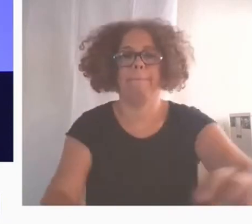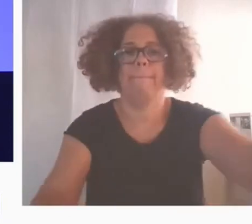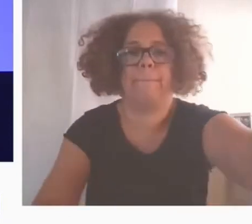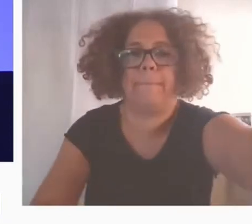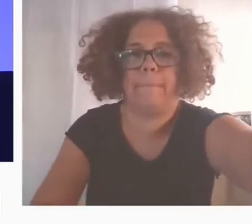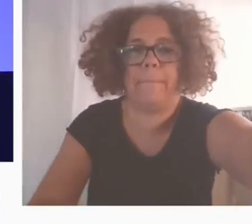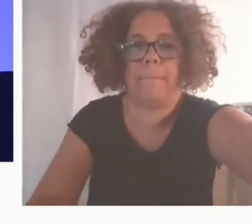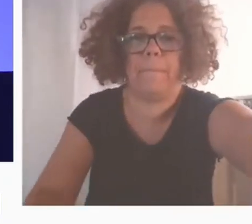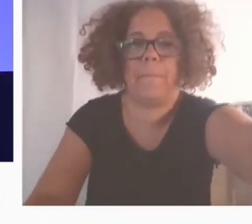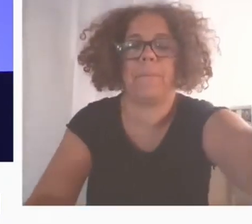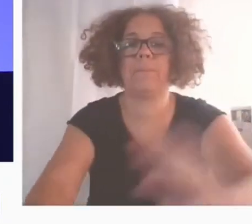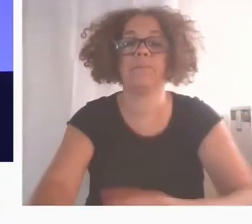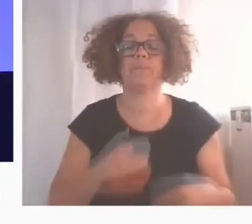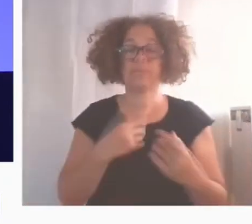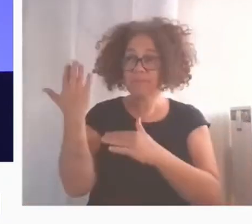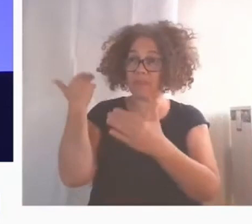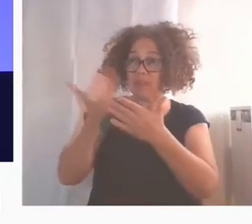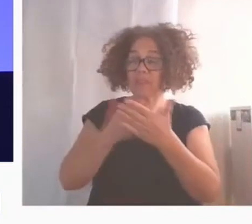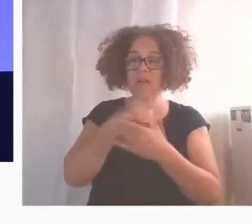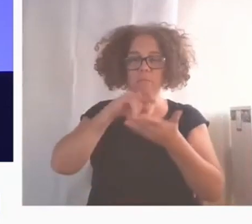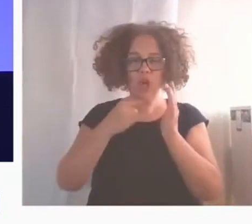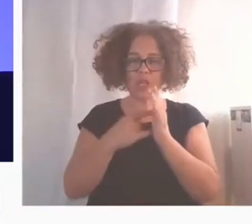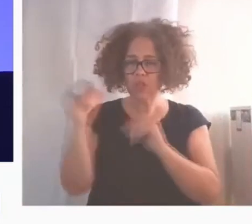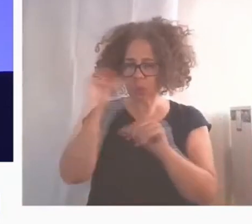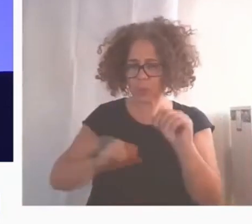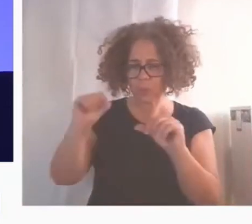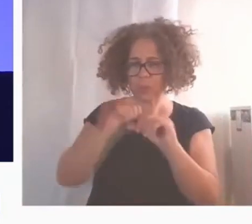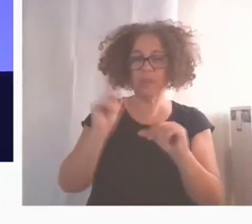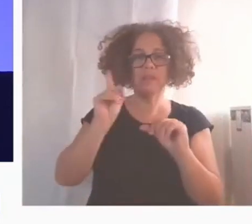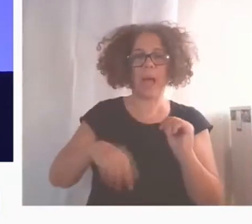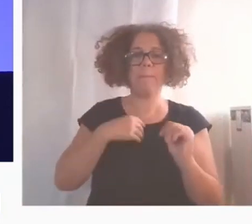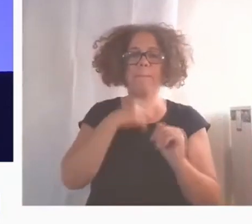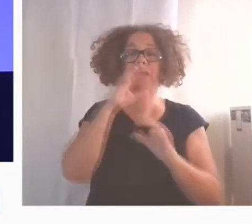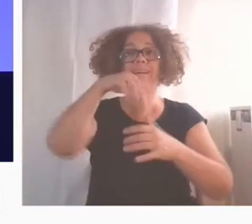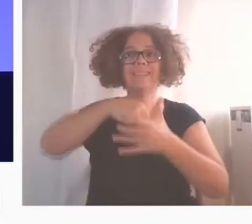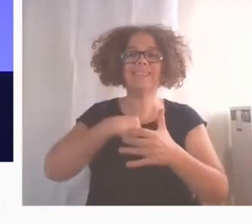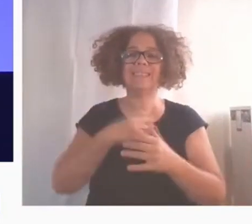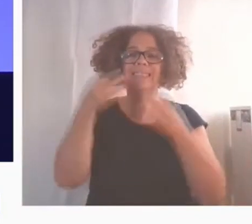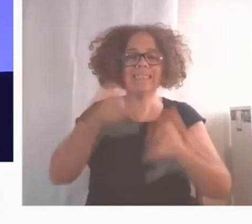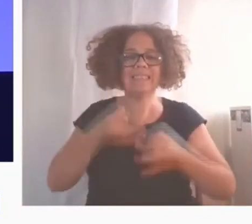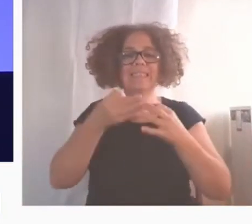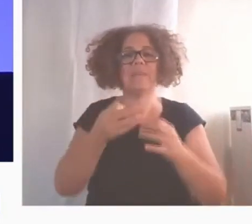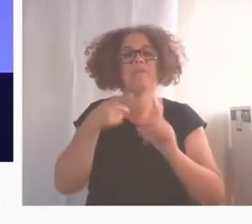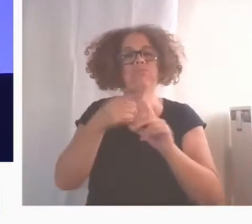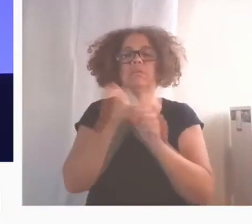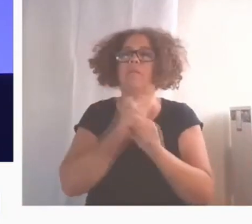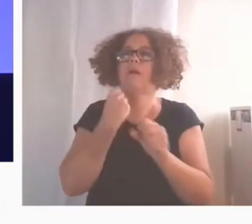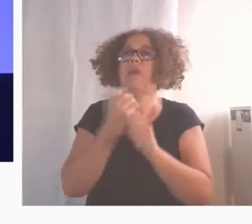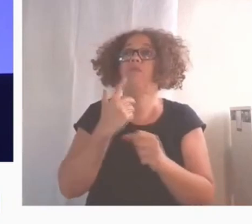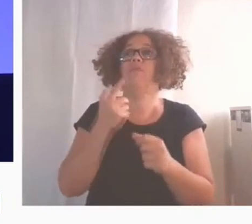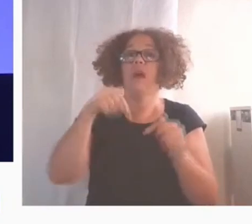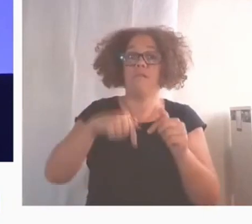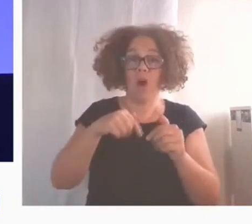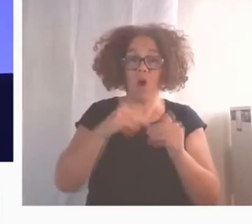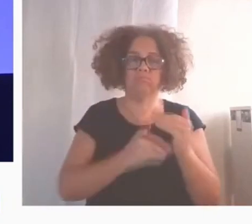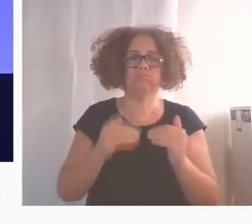años realizando proyectos de creación de valor en espacios emergentes. Siempre hemos trabajado de abajo arriba, basándonos en